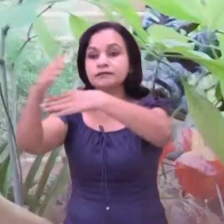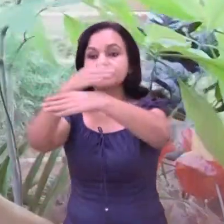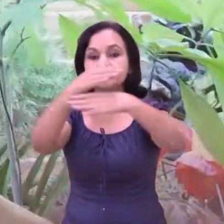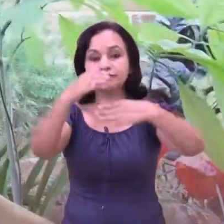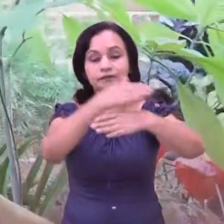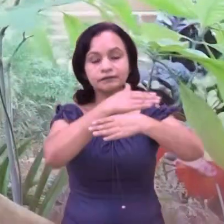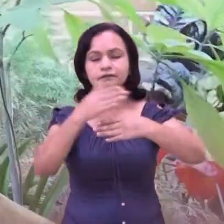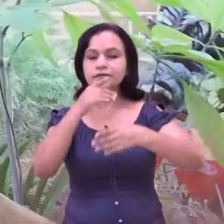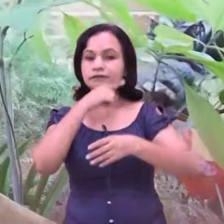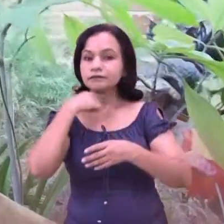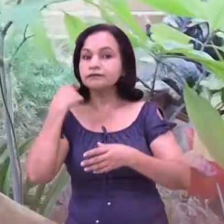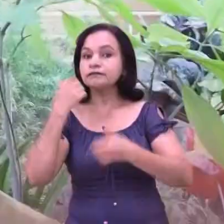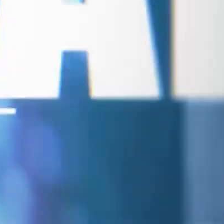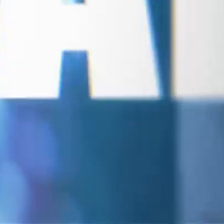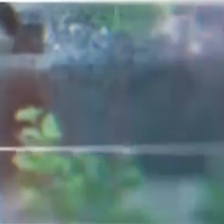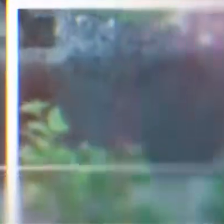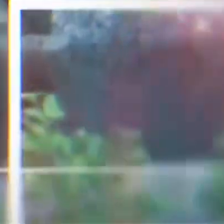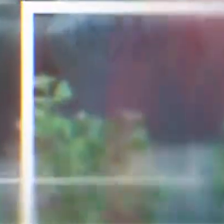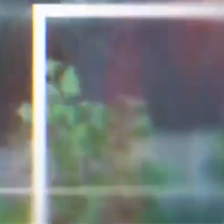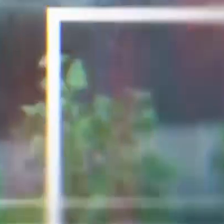a la hora de una emergencia real.